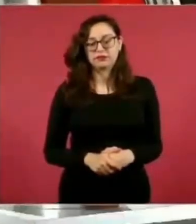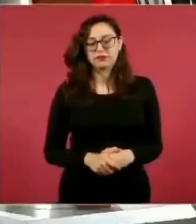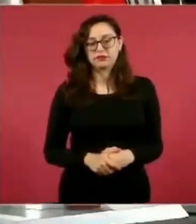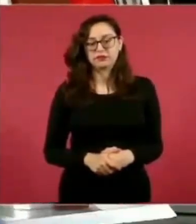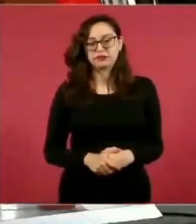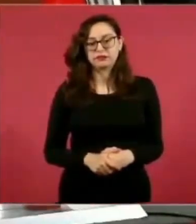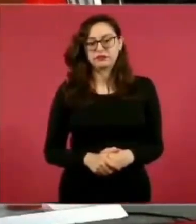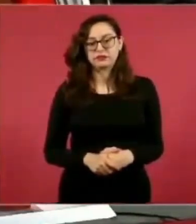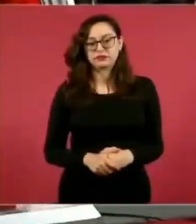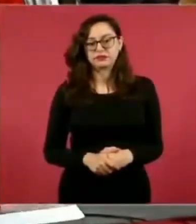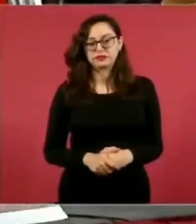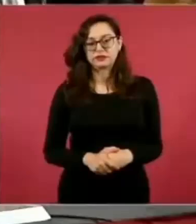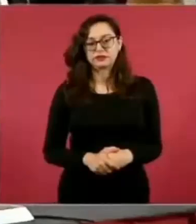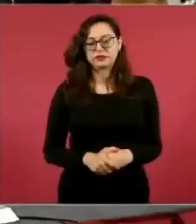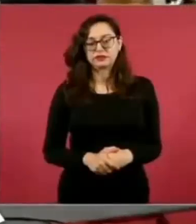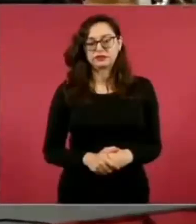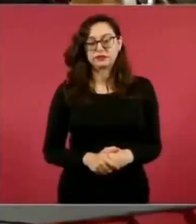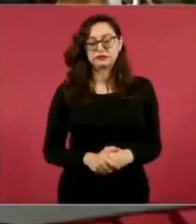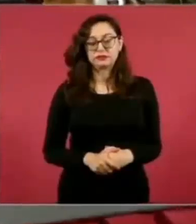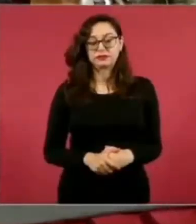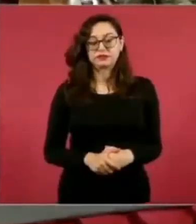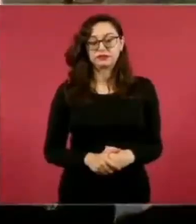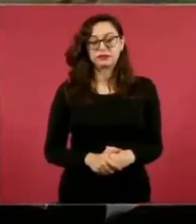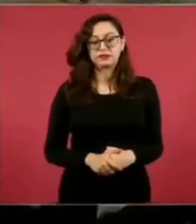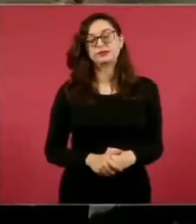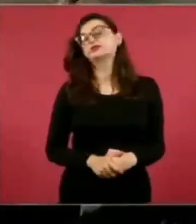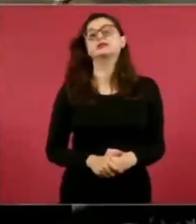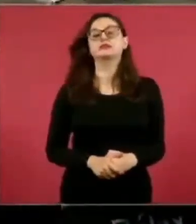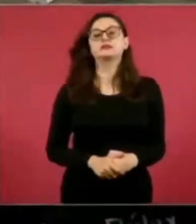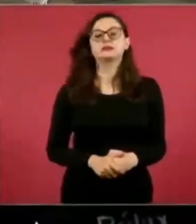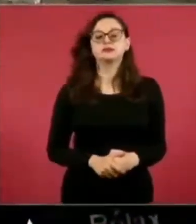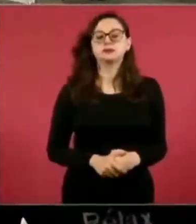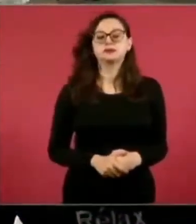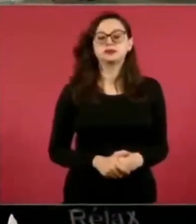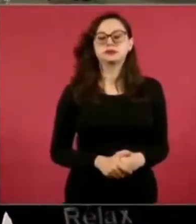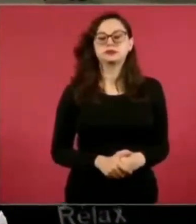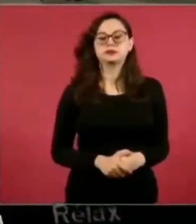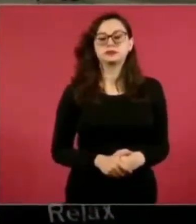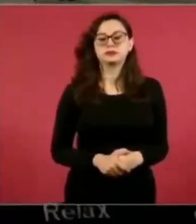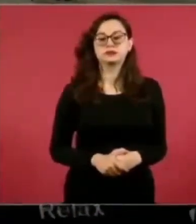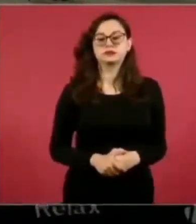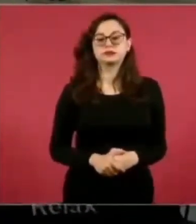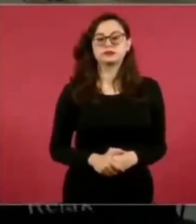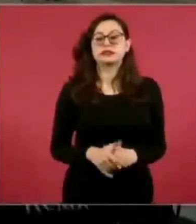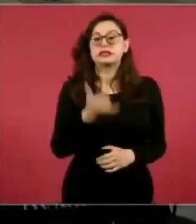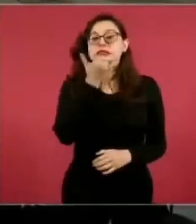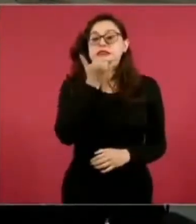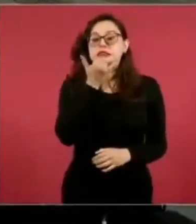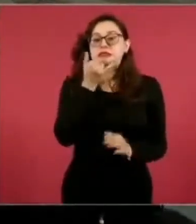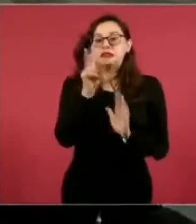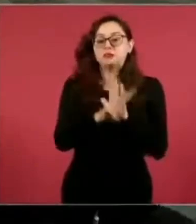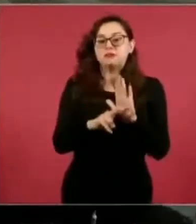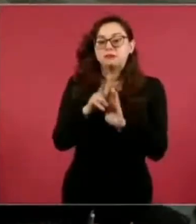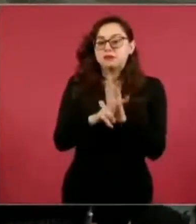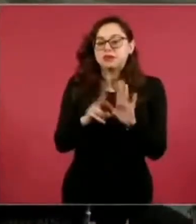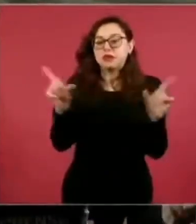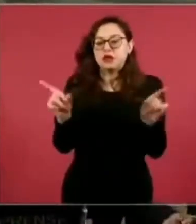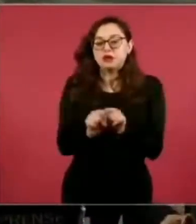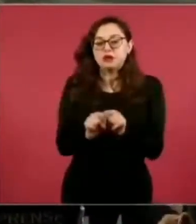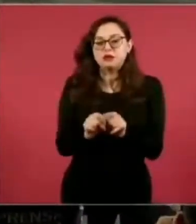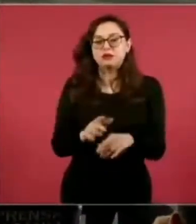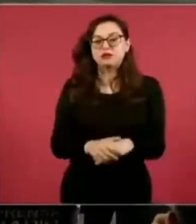Bueno, vamos a aprobar… Pero falta un video de diez segundos. No, diez segundos. No